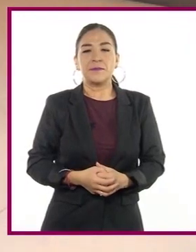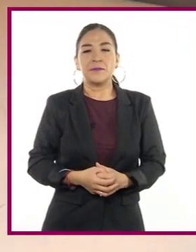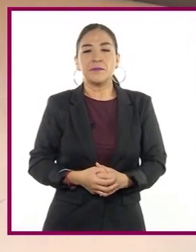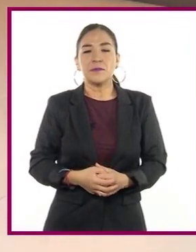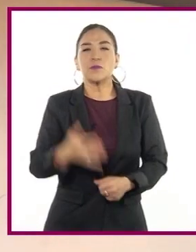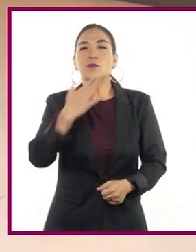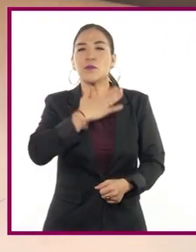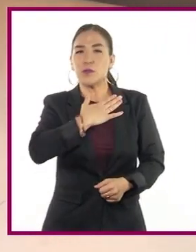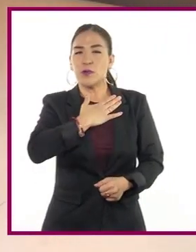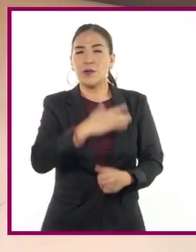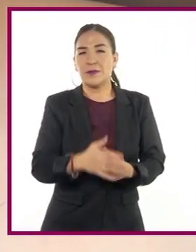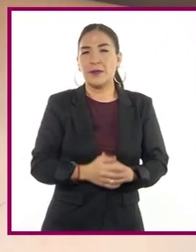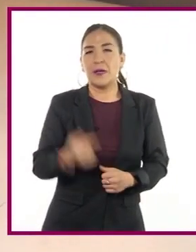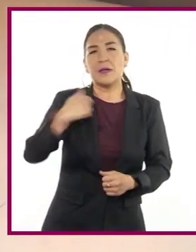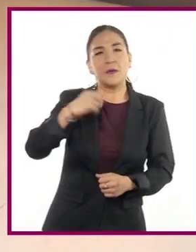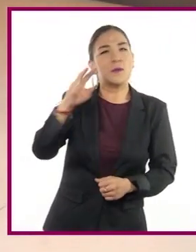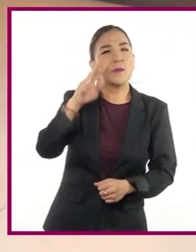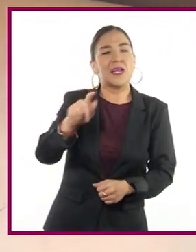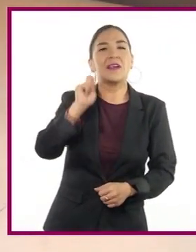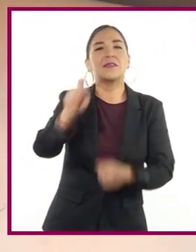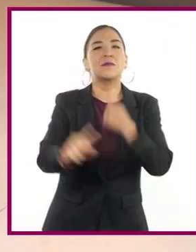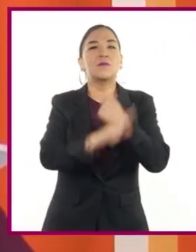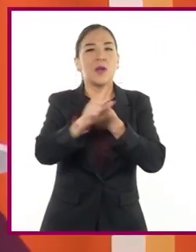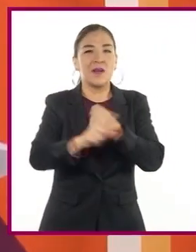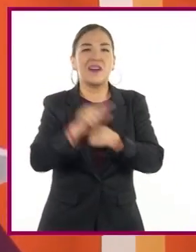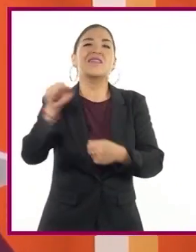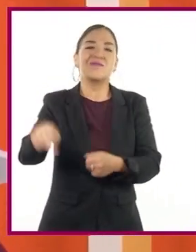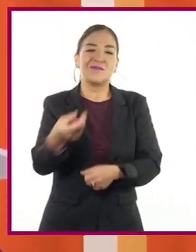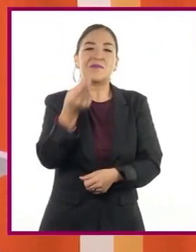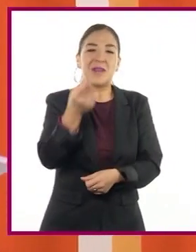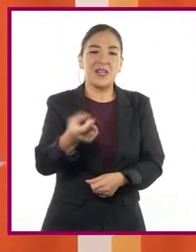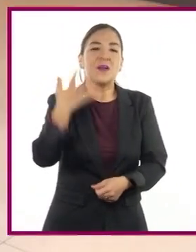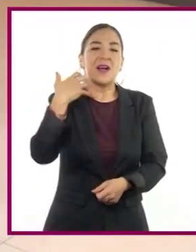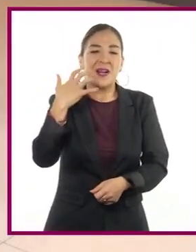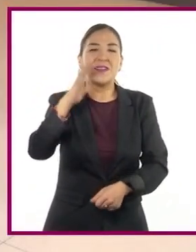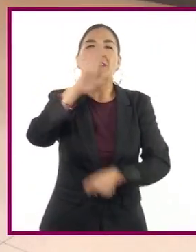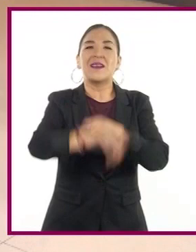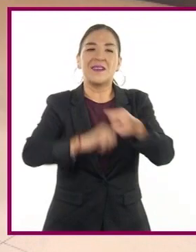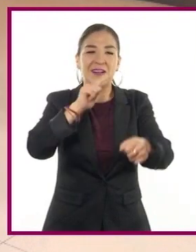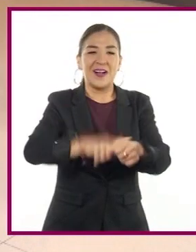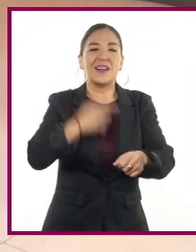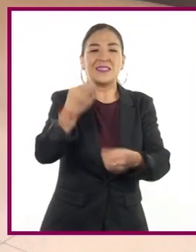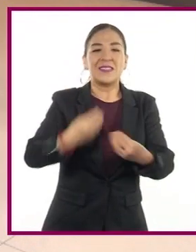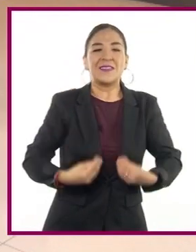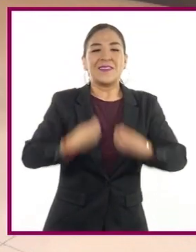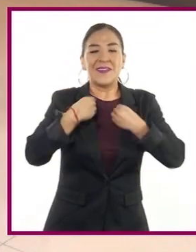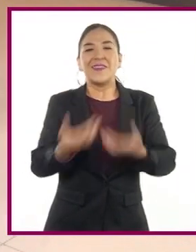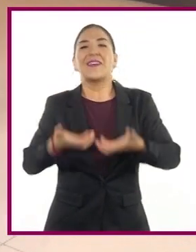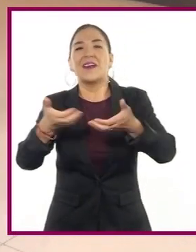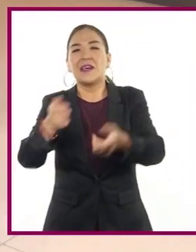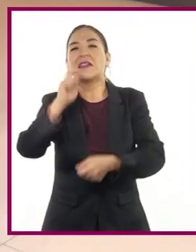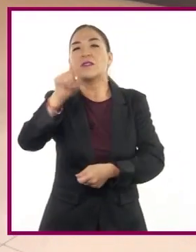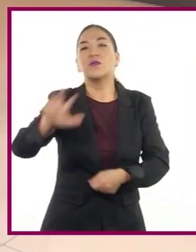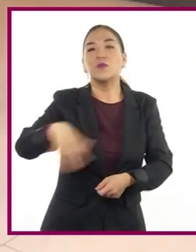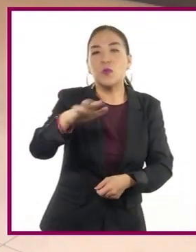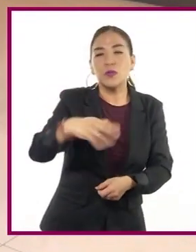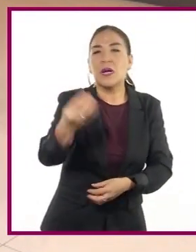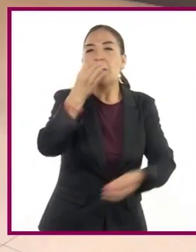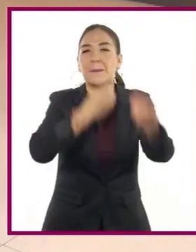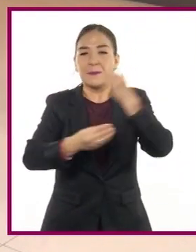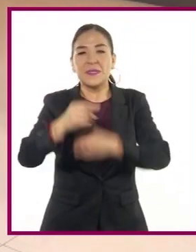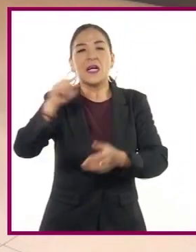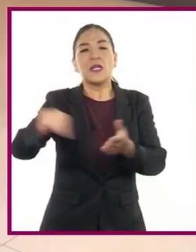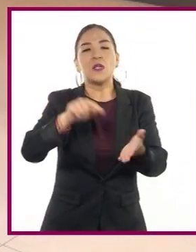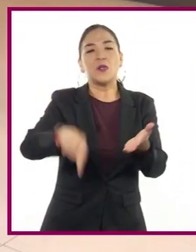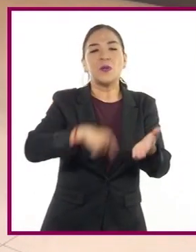Me inclino por la situación que tienen los animales domésticos en situación de abandono, que buscan alimento en